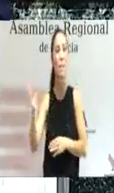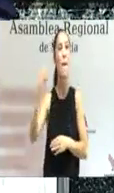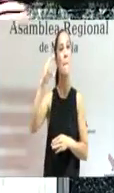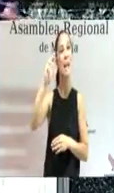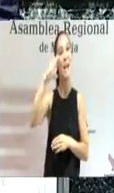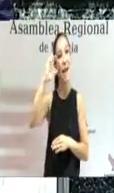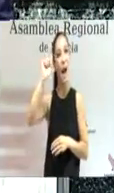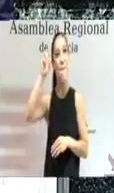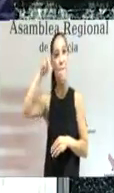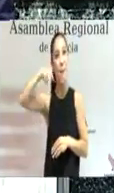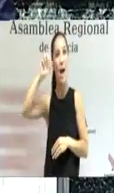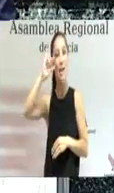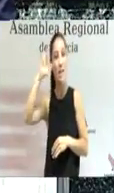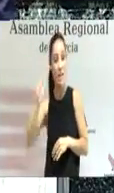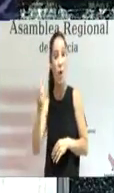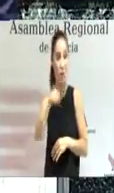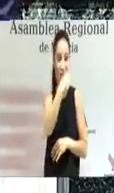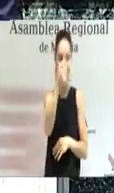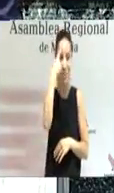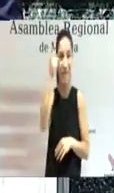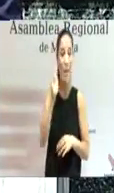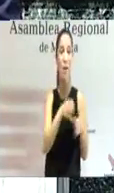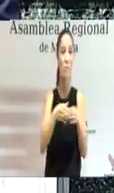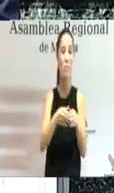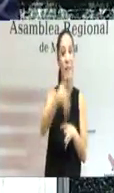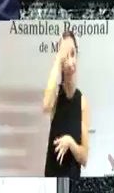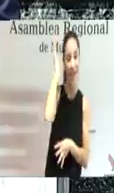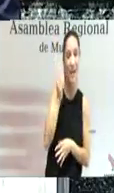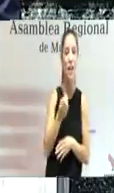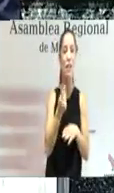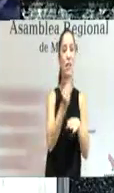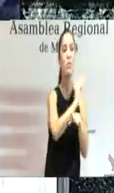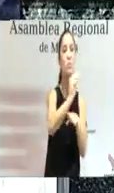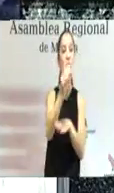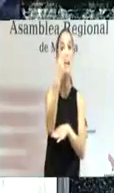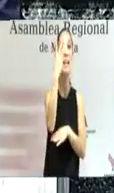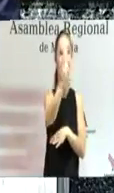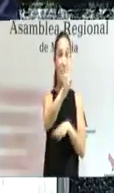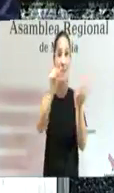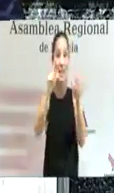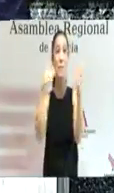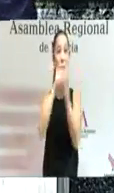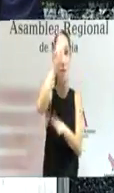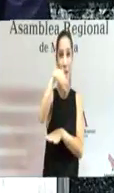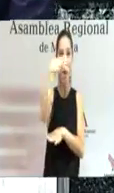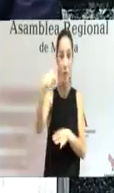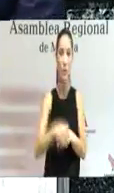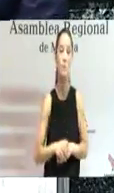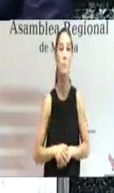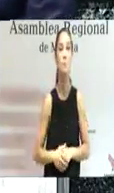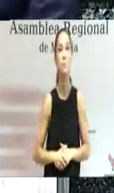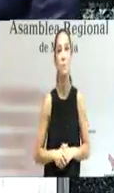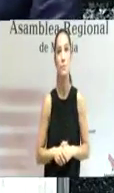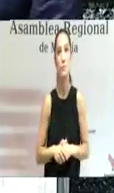conocen con la Autoridad Portuaria de Cartagena que aporta 36 millones de euros y a DIF con un plazo de ejecución de 18 meses.